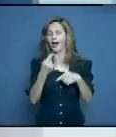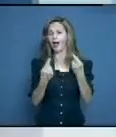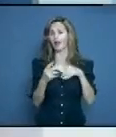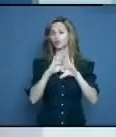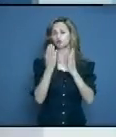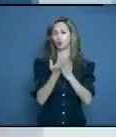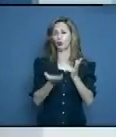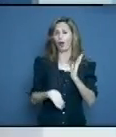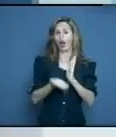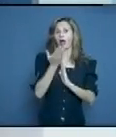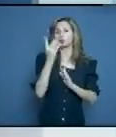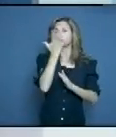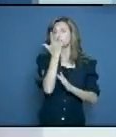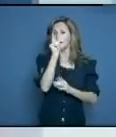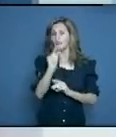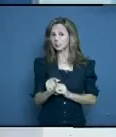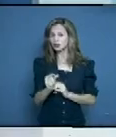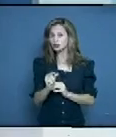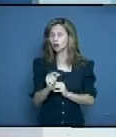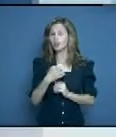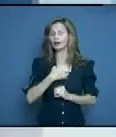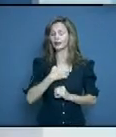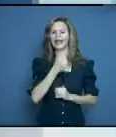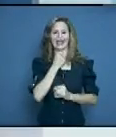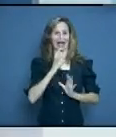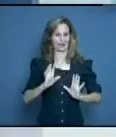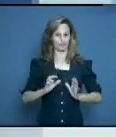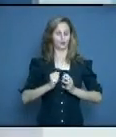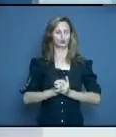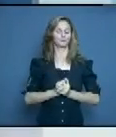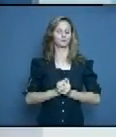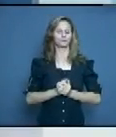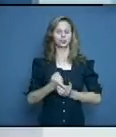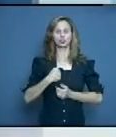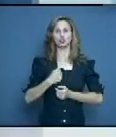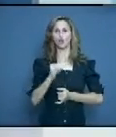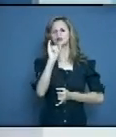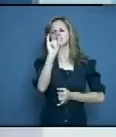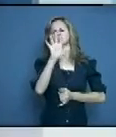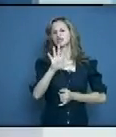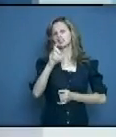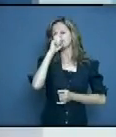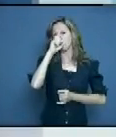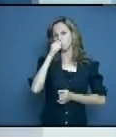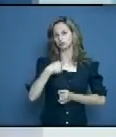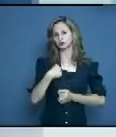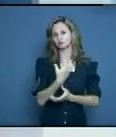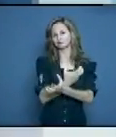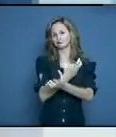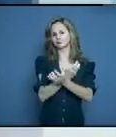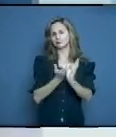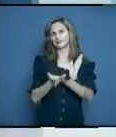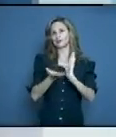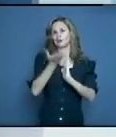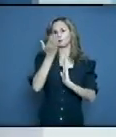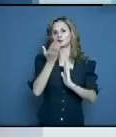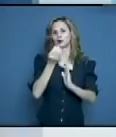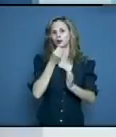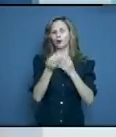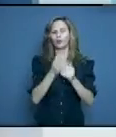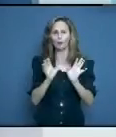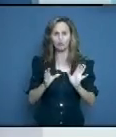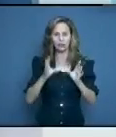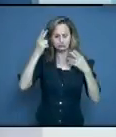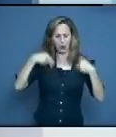riesgo, ¿qué personas tienen alto riesgo? Si yo tengo ya 65 años o más, ya yo soy de alto riesgo aunque no padezca de nada.